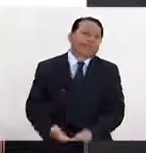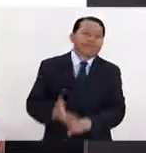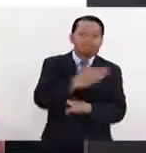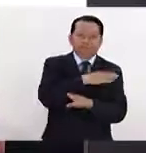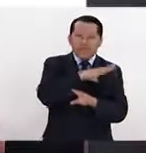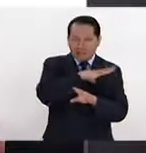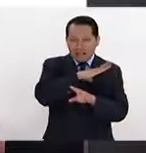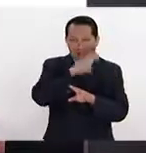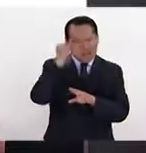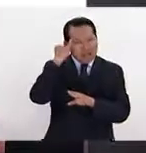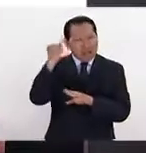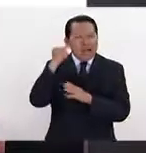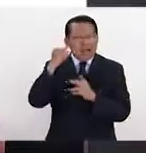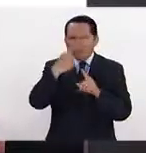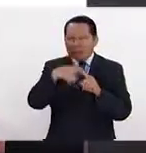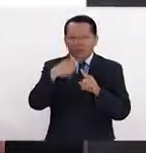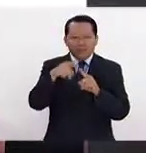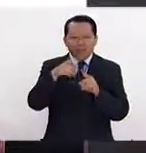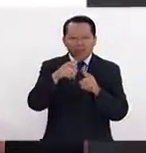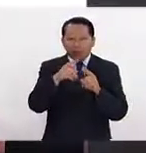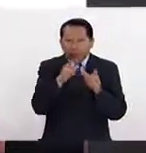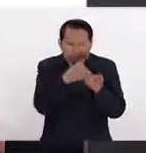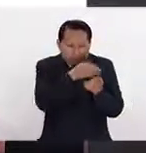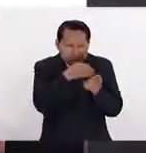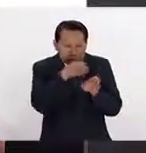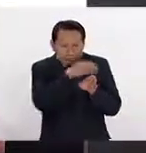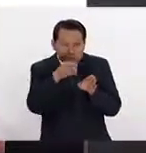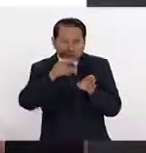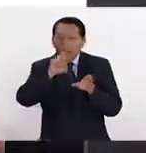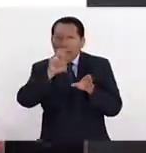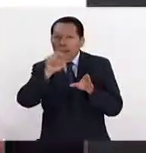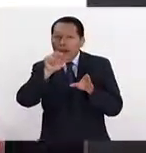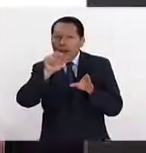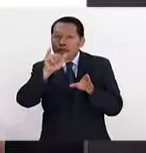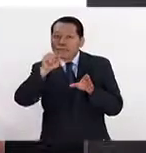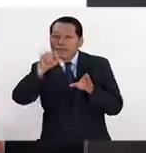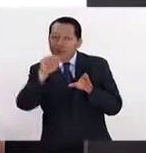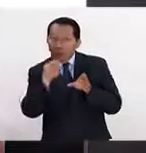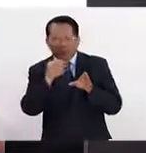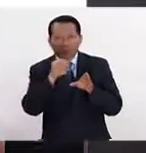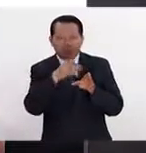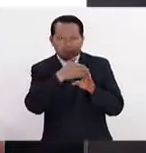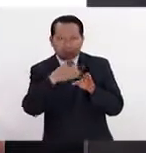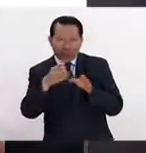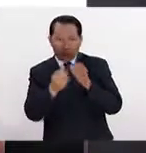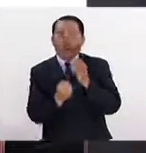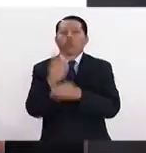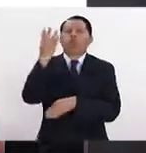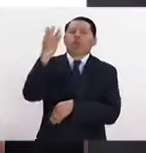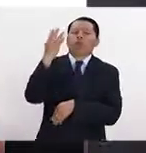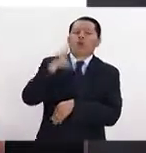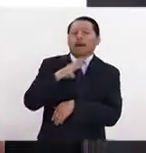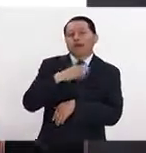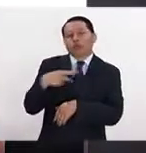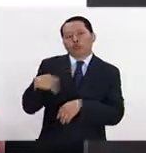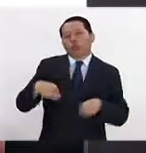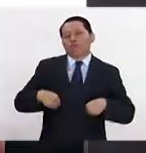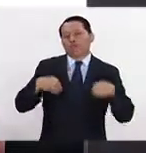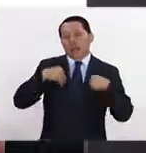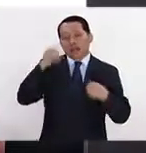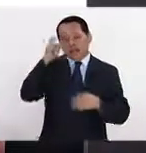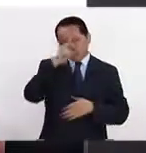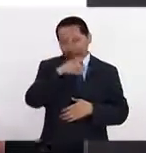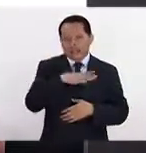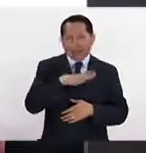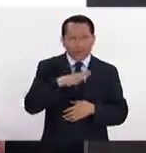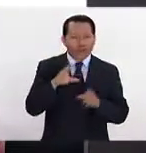idealistas de la pintura del último momento del Renacimiento y su vida fue también bastante compleja, era un hombre que sabemos que tenía un